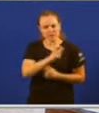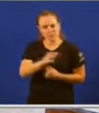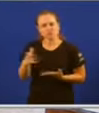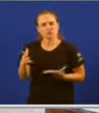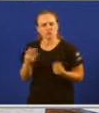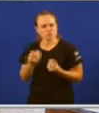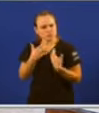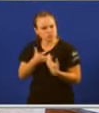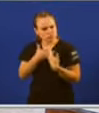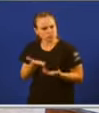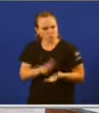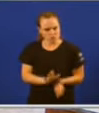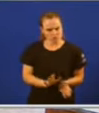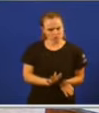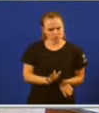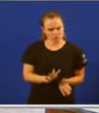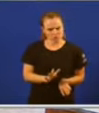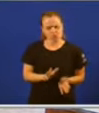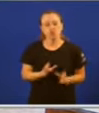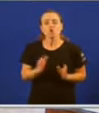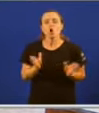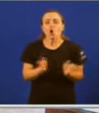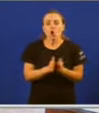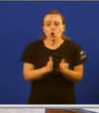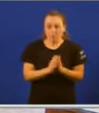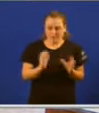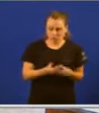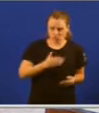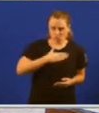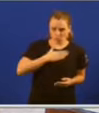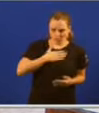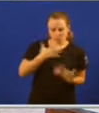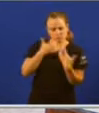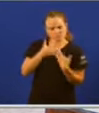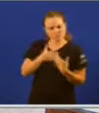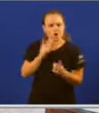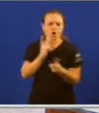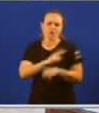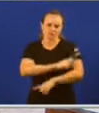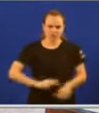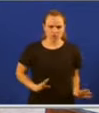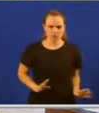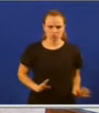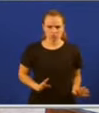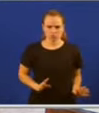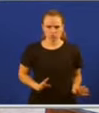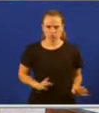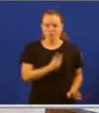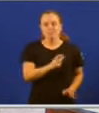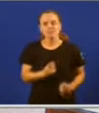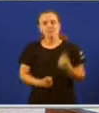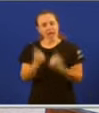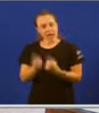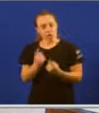Entre algún Adela, algúns compañeros da miña organización que estuveron loitando contra o franquismo mentre xente que hoxe milita no Partido